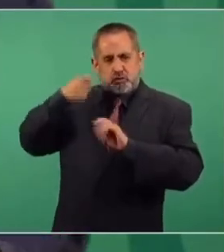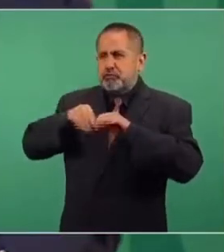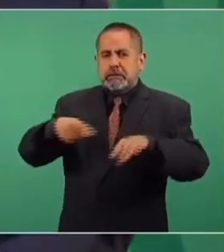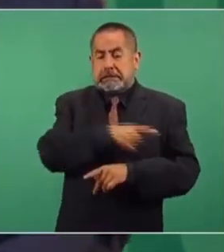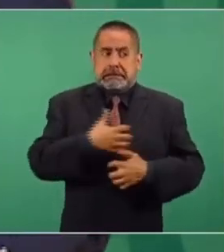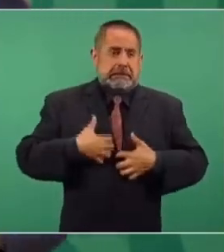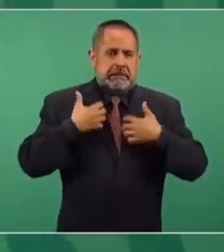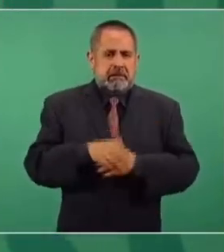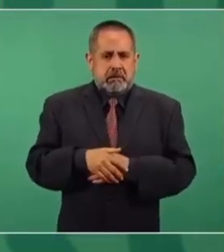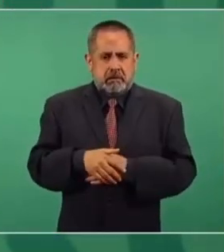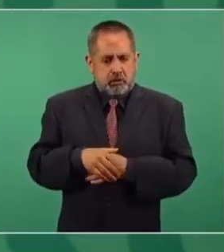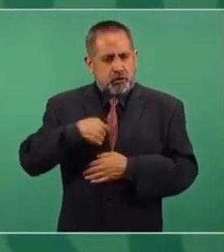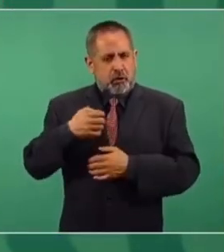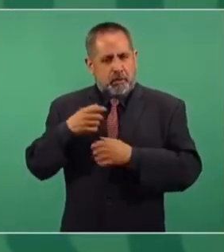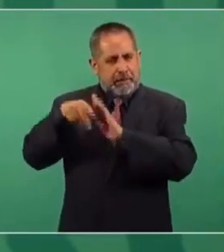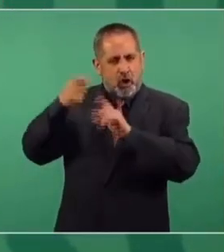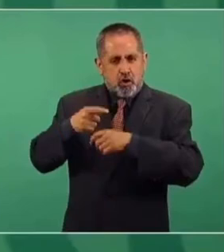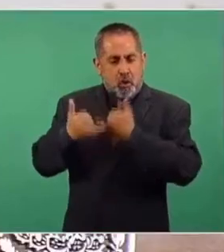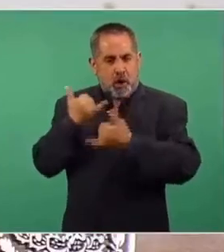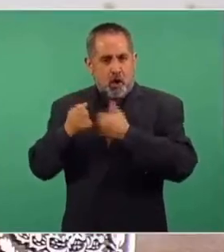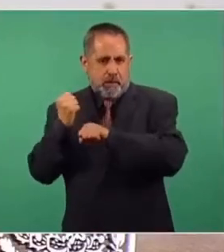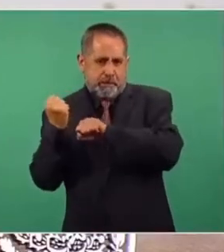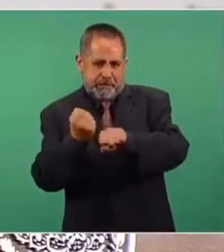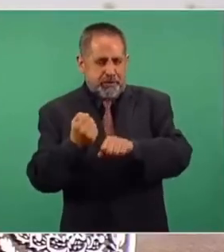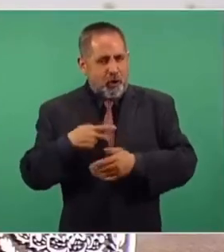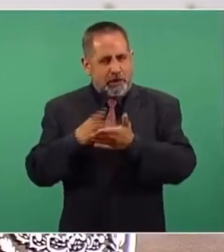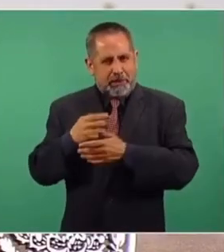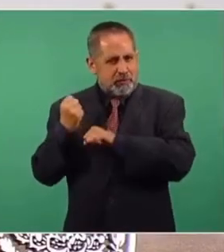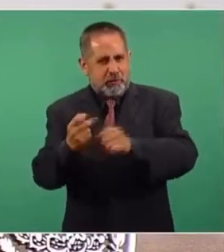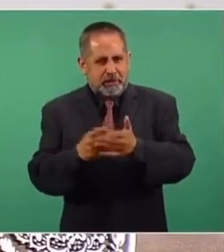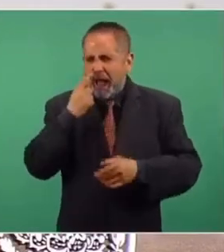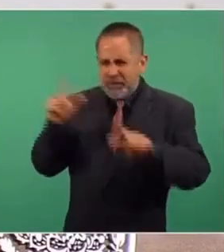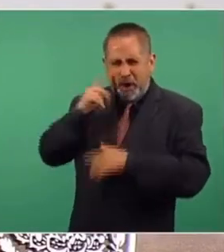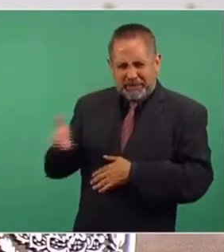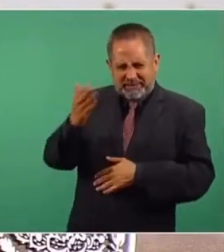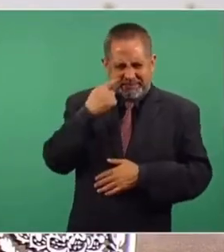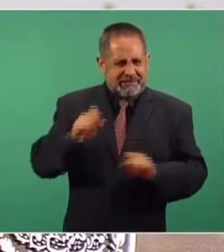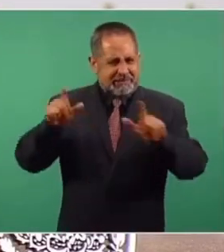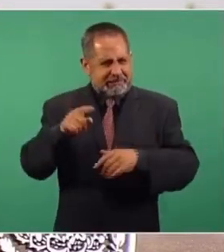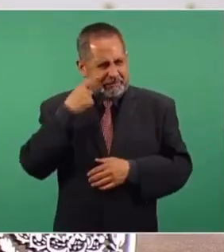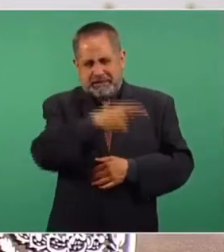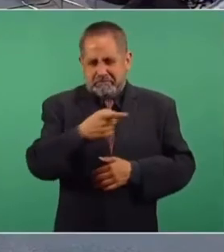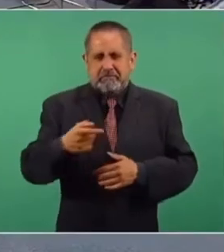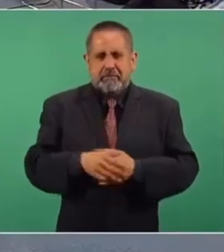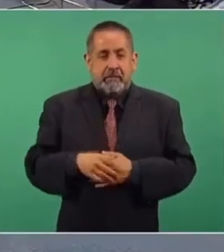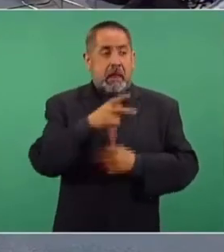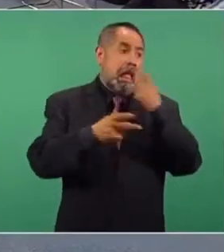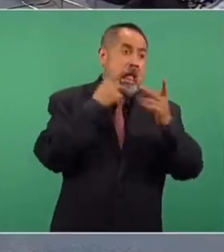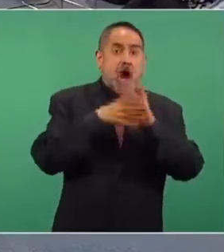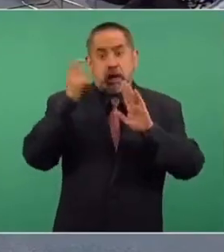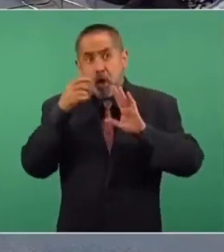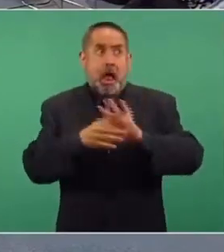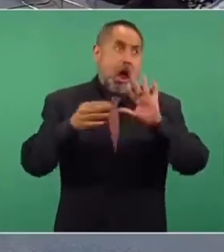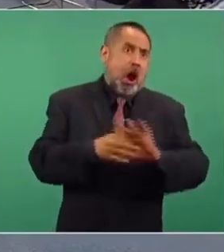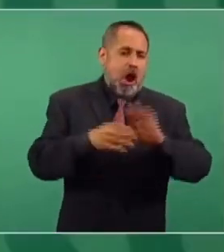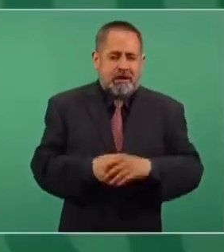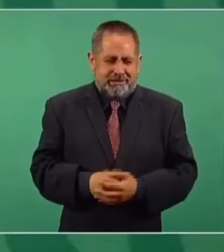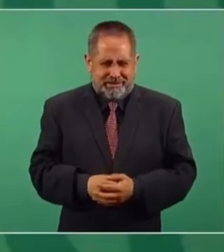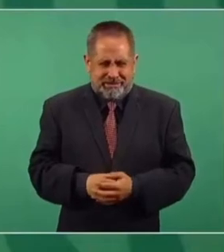en donde estoy bateando, porque ya estoy macaneando de nuevo. ¿Por no ponen el video? Y fueron a hacer un reportaje.